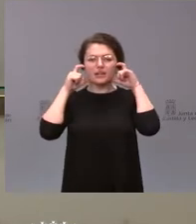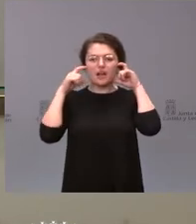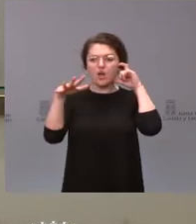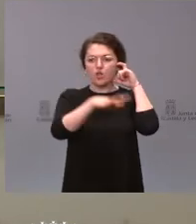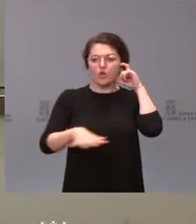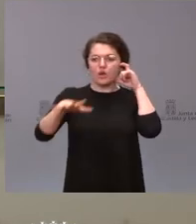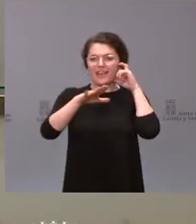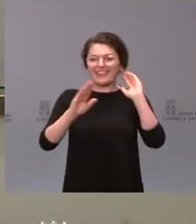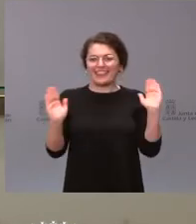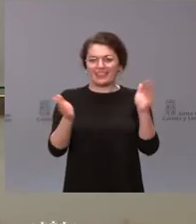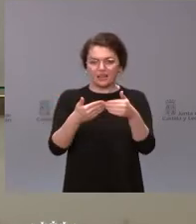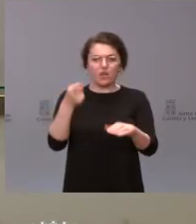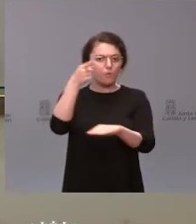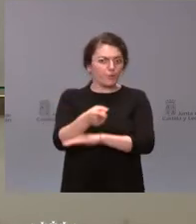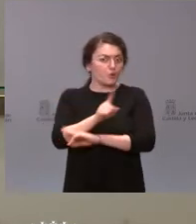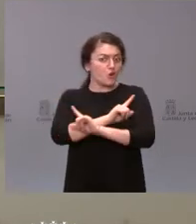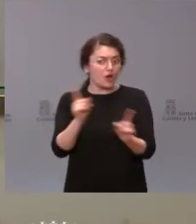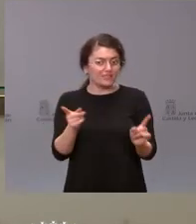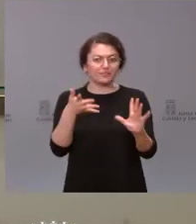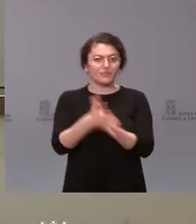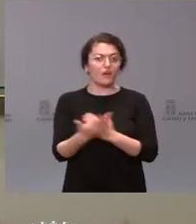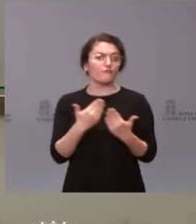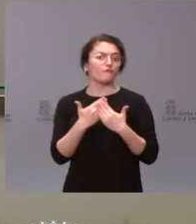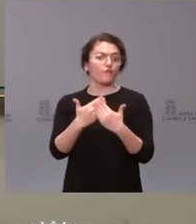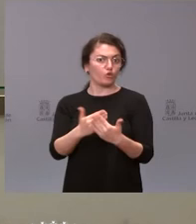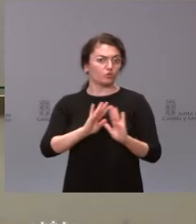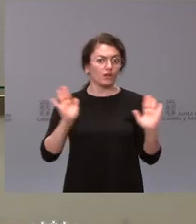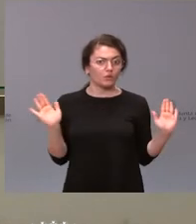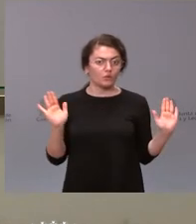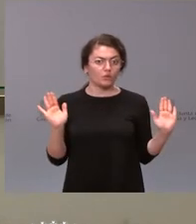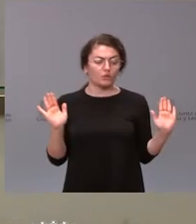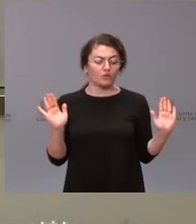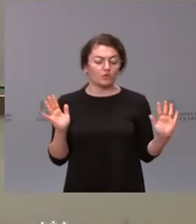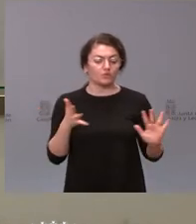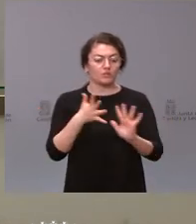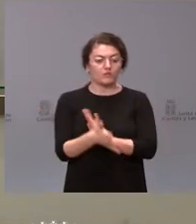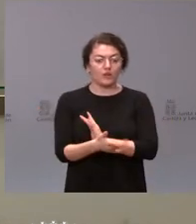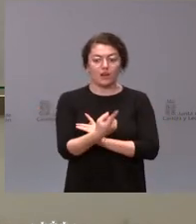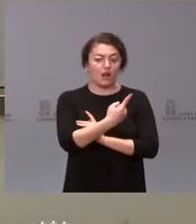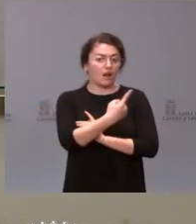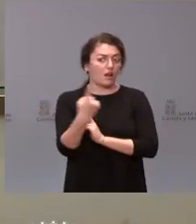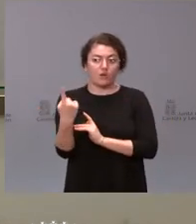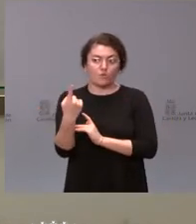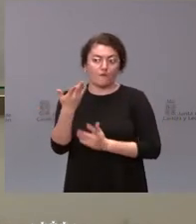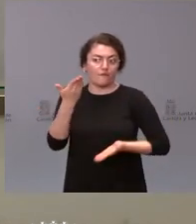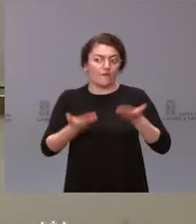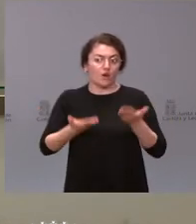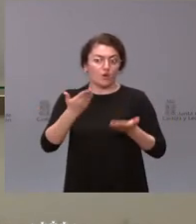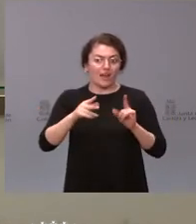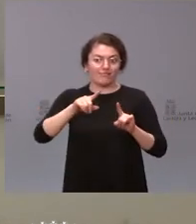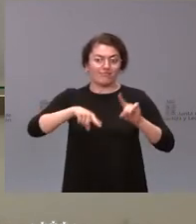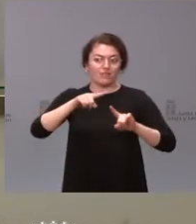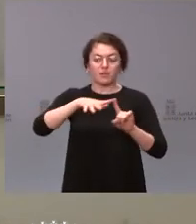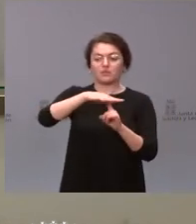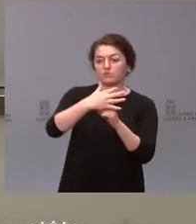cerrados y por tanto es voluntario y desde ese punto de vista hay que valorarlo en cada uno de los momentos y en un contexto de incidencia